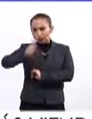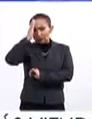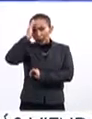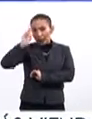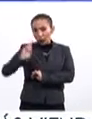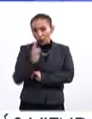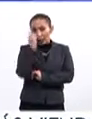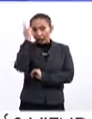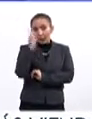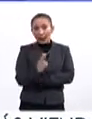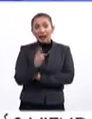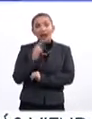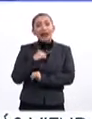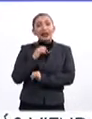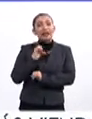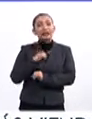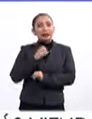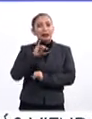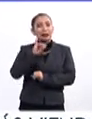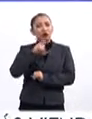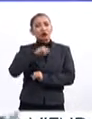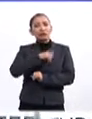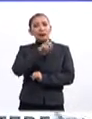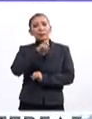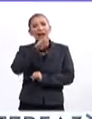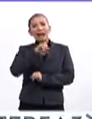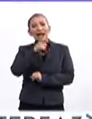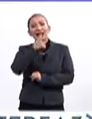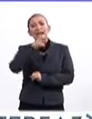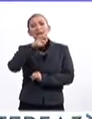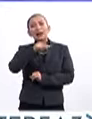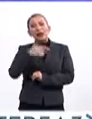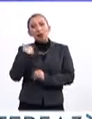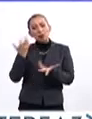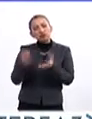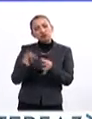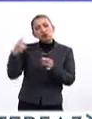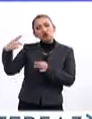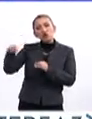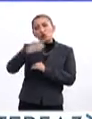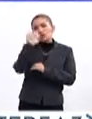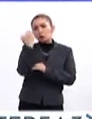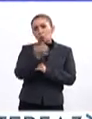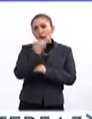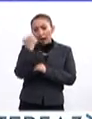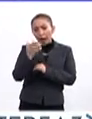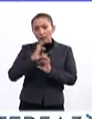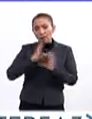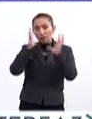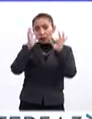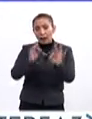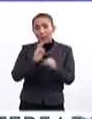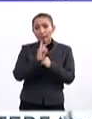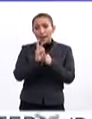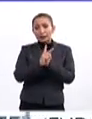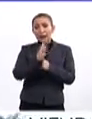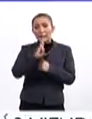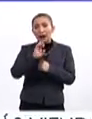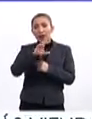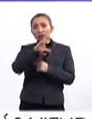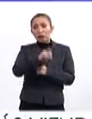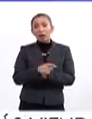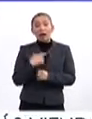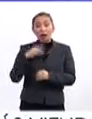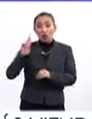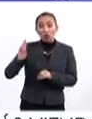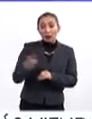de la Universidad de Deusto, José María Guibert, comparte algunas de las cualidades de esta casa de estudios fundada en el País Vasco. Si la